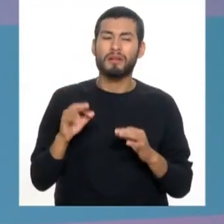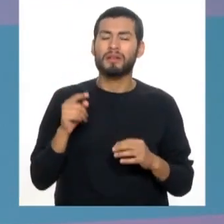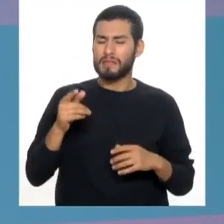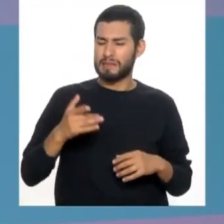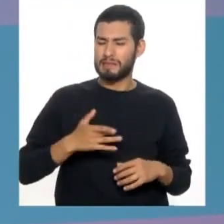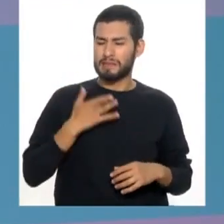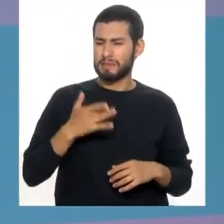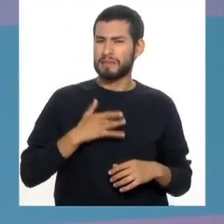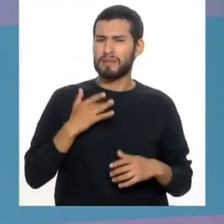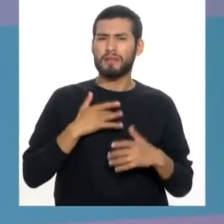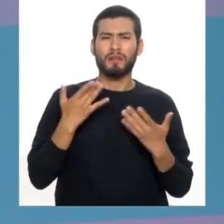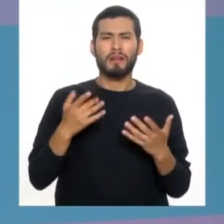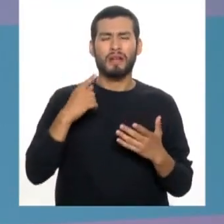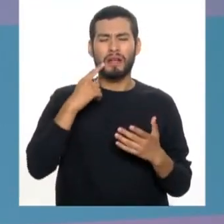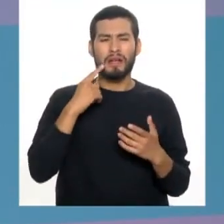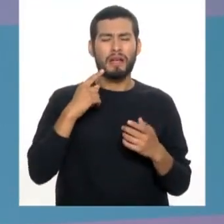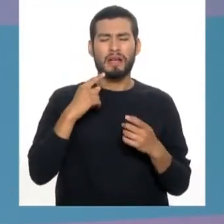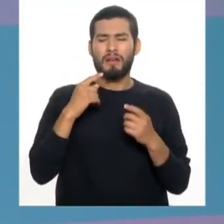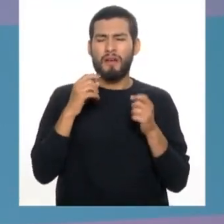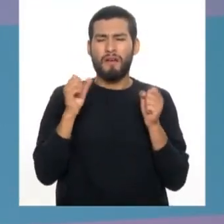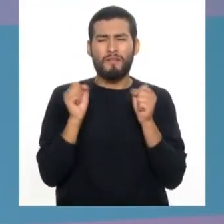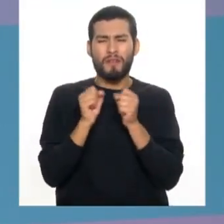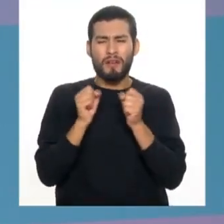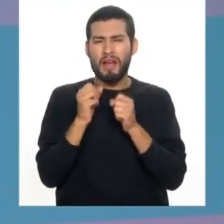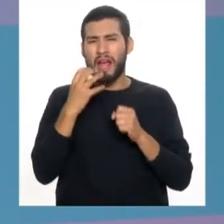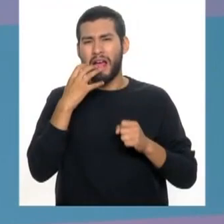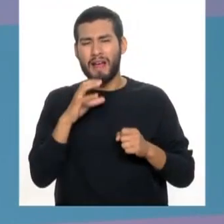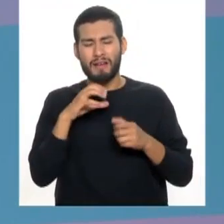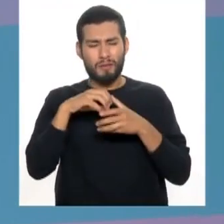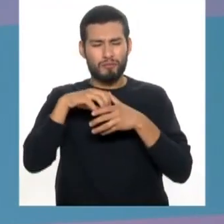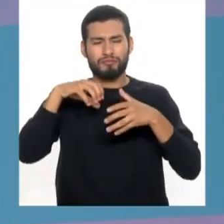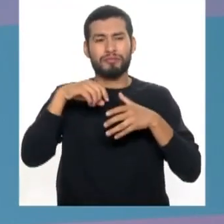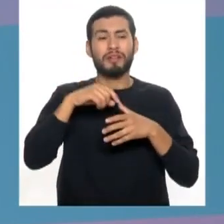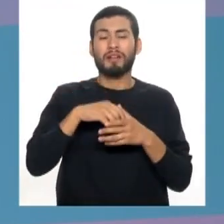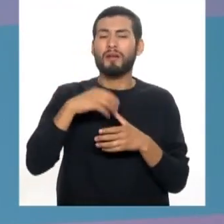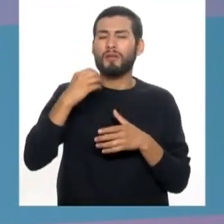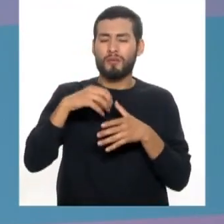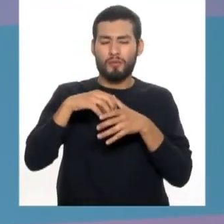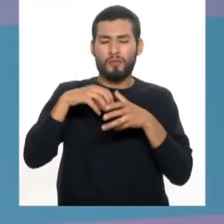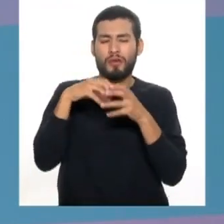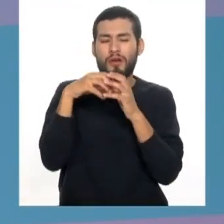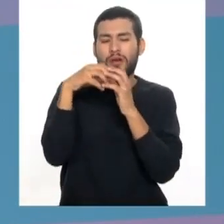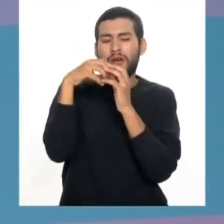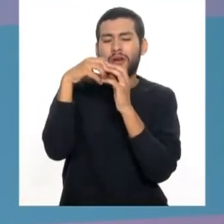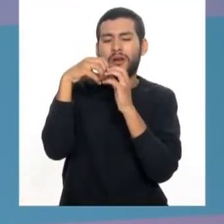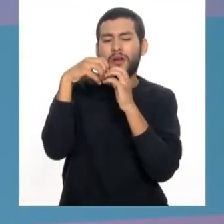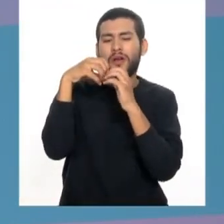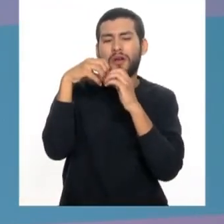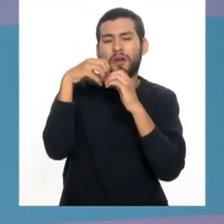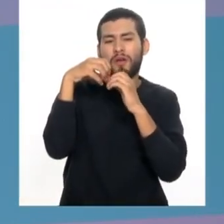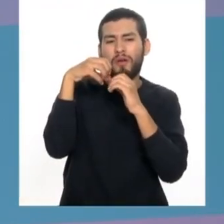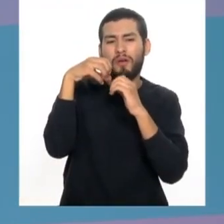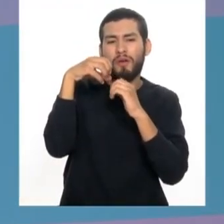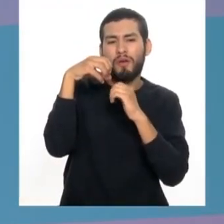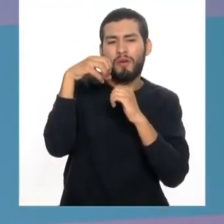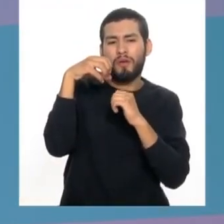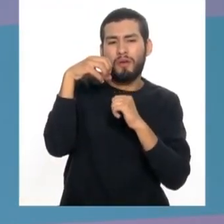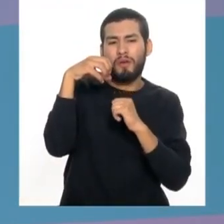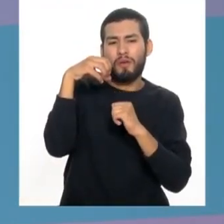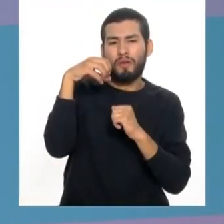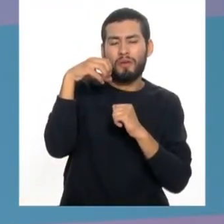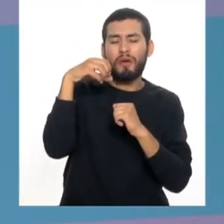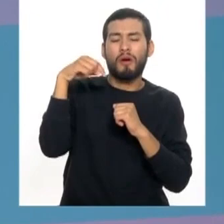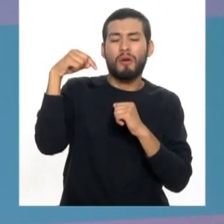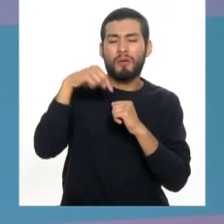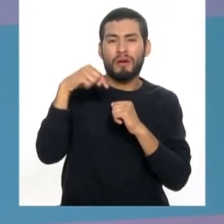sensación de cambio al frío o al calor. ¿Por qué? Porque las encías se van retrayendo, se van reabsorbiendo las encías por el problema justamente del